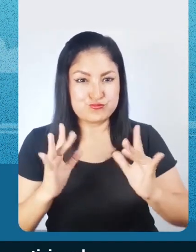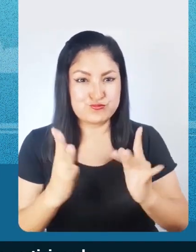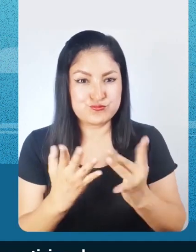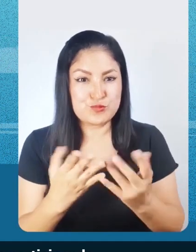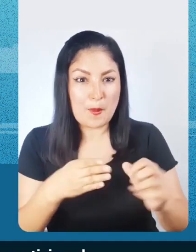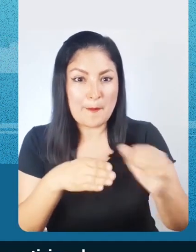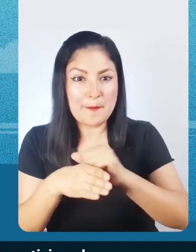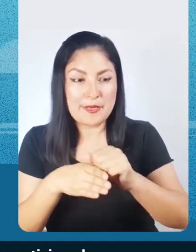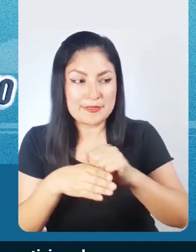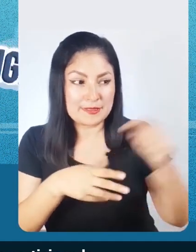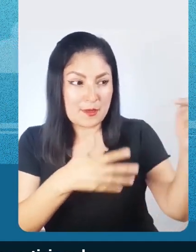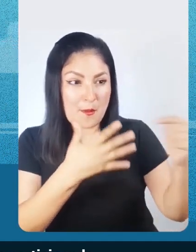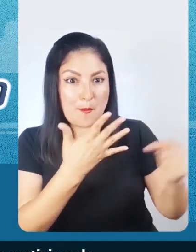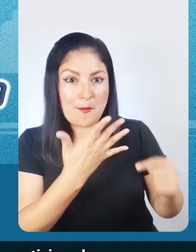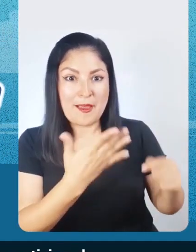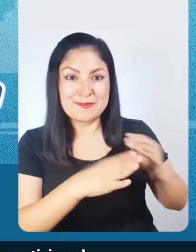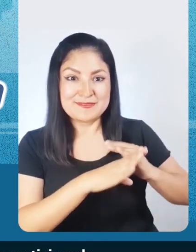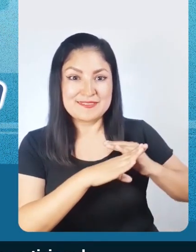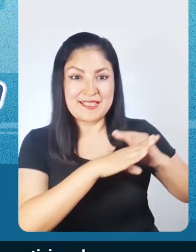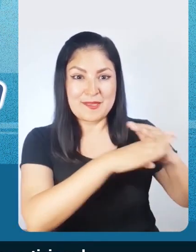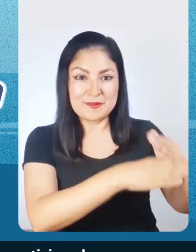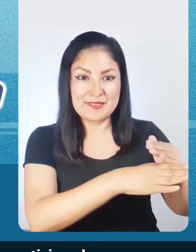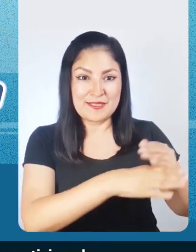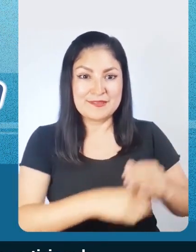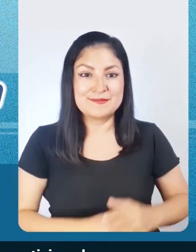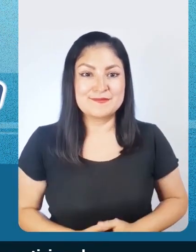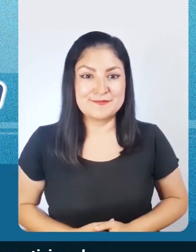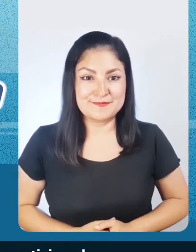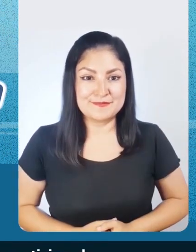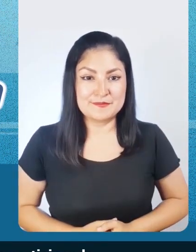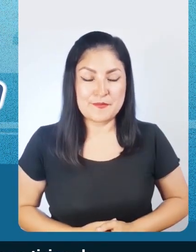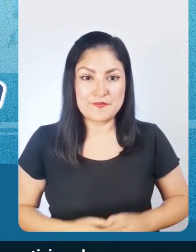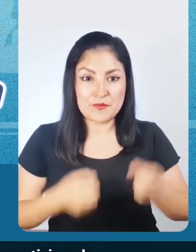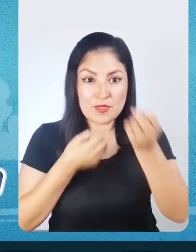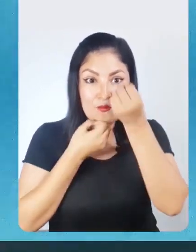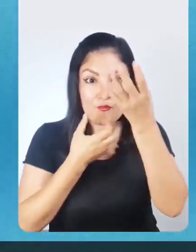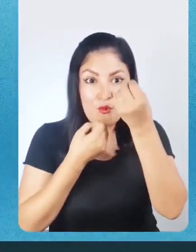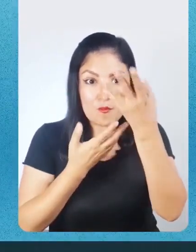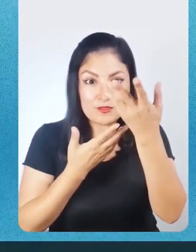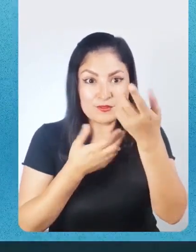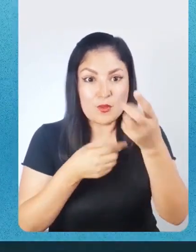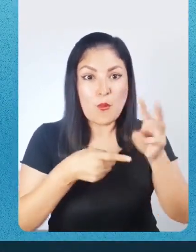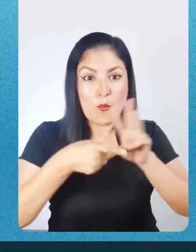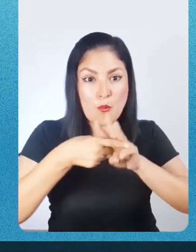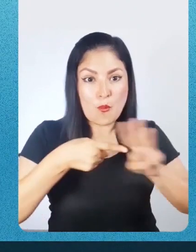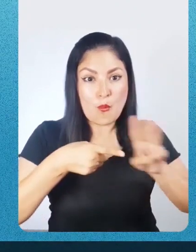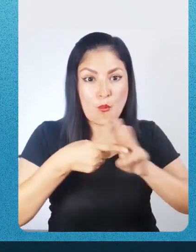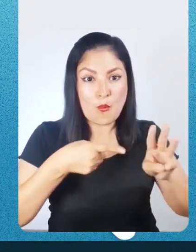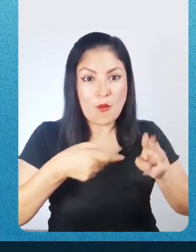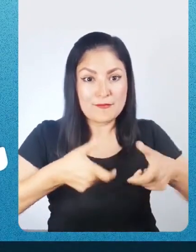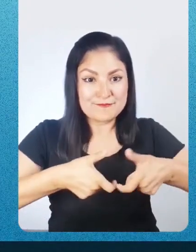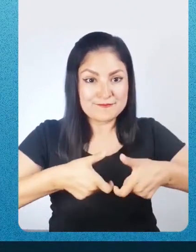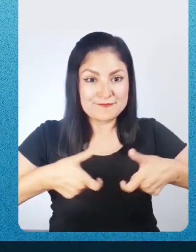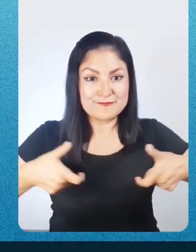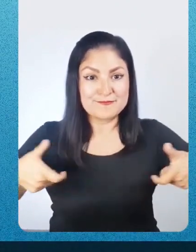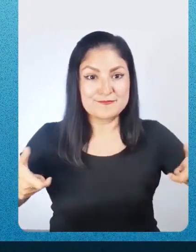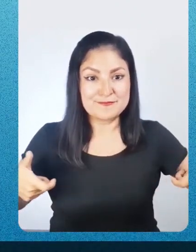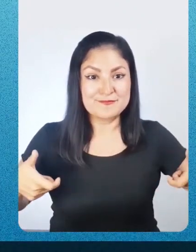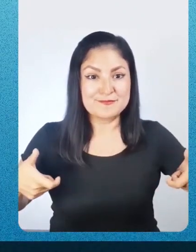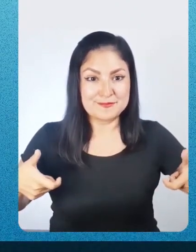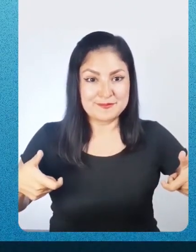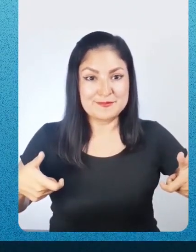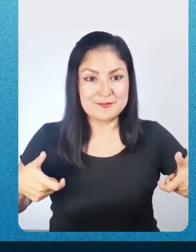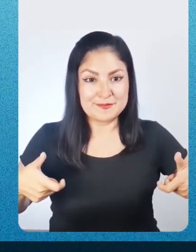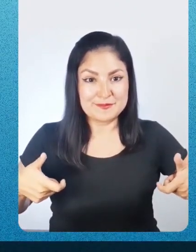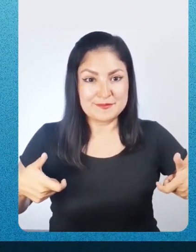desastres, participando en el Simulacro Nacional Multipeligro. Para más información, visita www